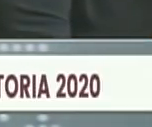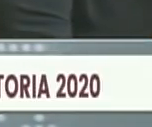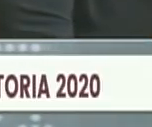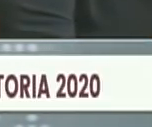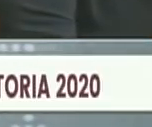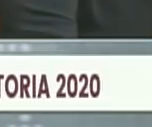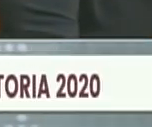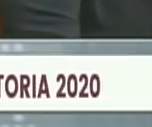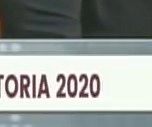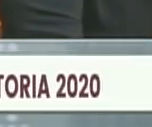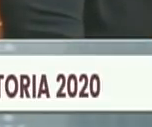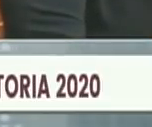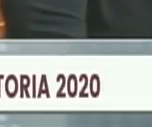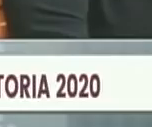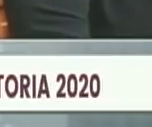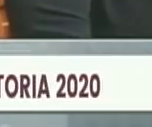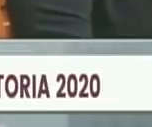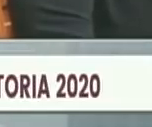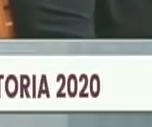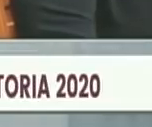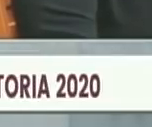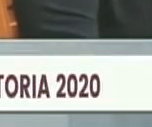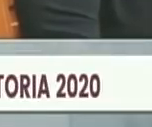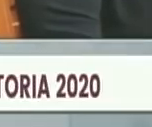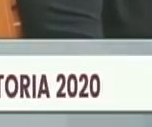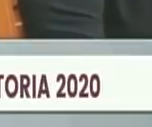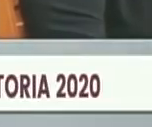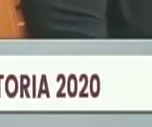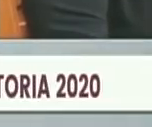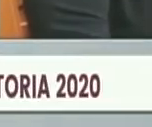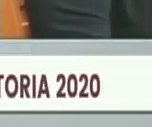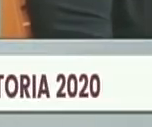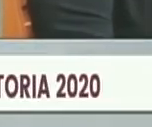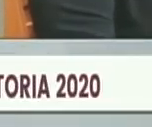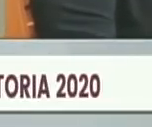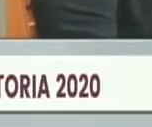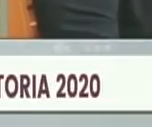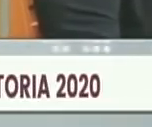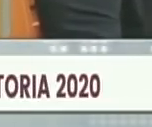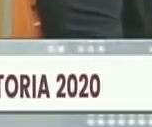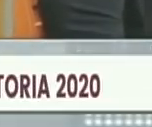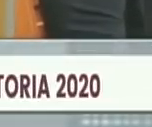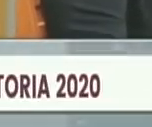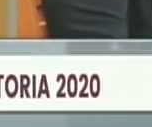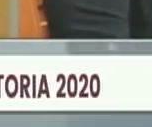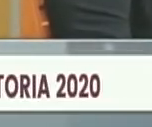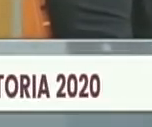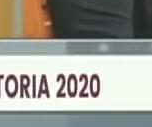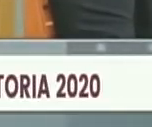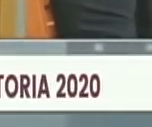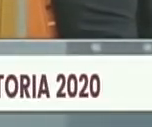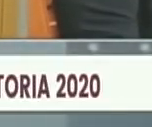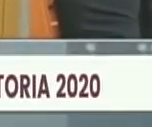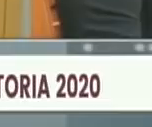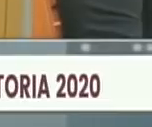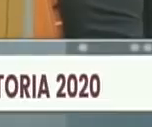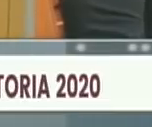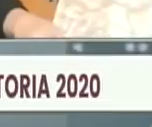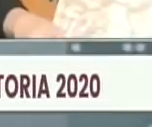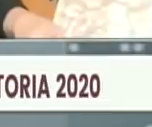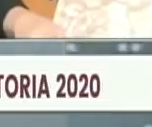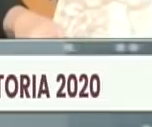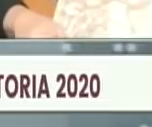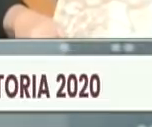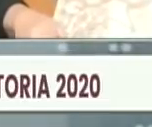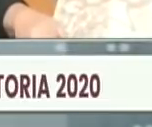Moros dentro de su prolífica producción bibliográfica se destacan las autonomías seccionales y la desintegración del